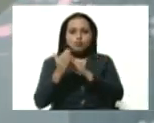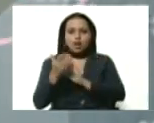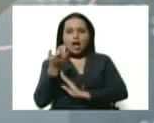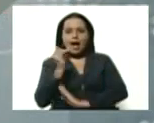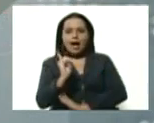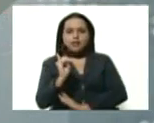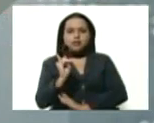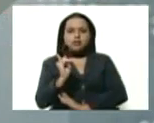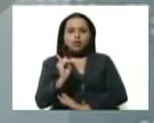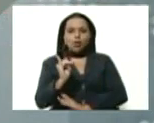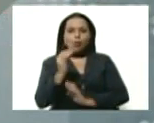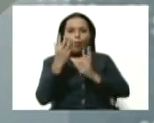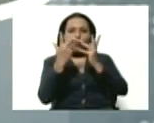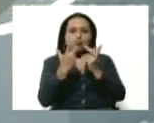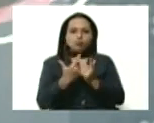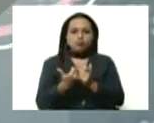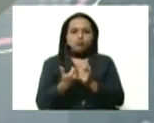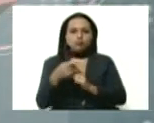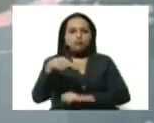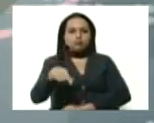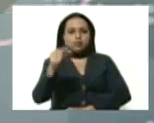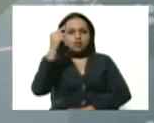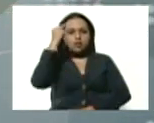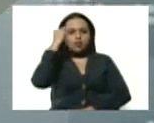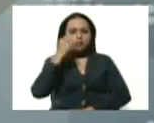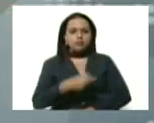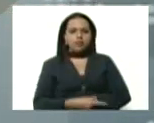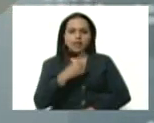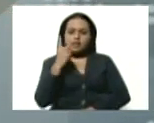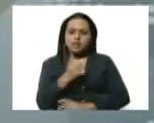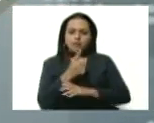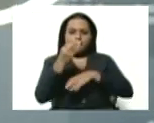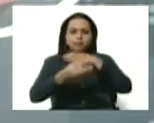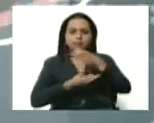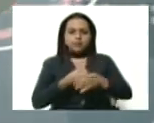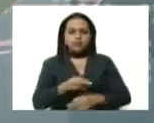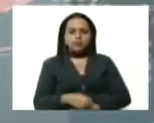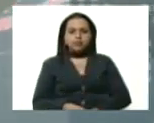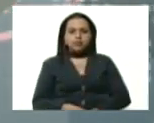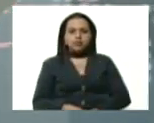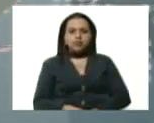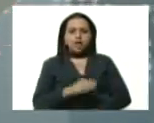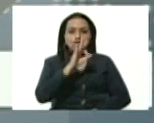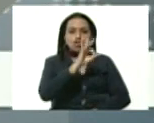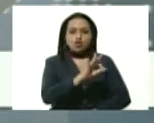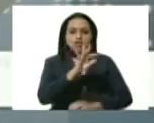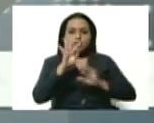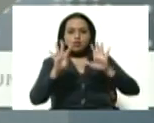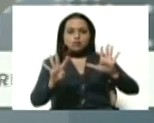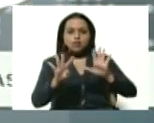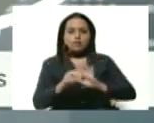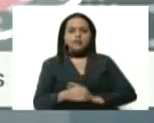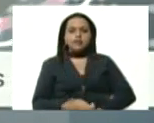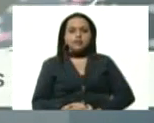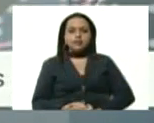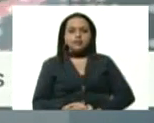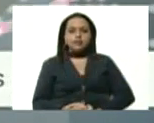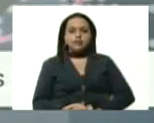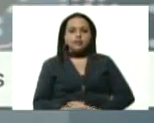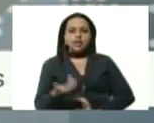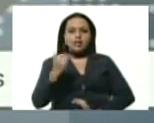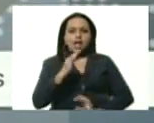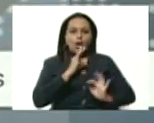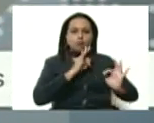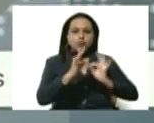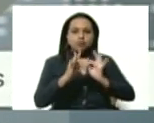reportando el día de hoy, debo señalar que de los 39 casos de transmisión